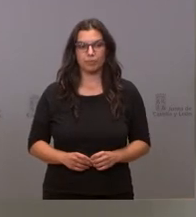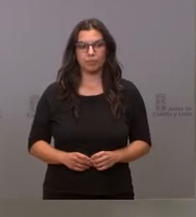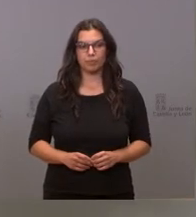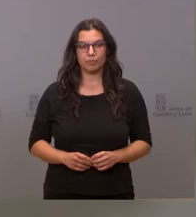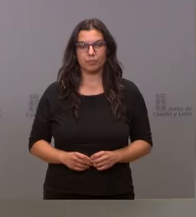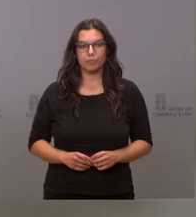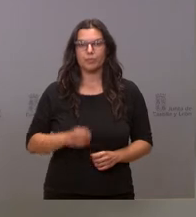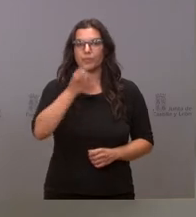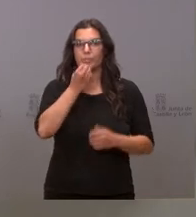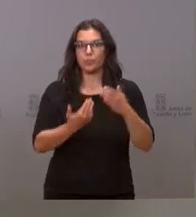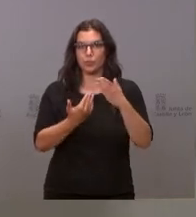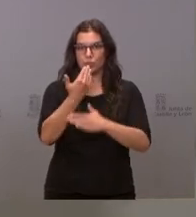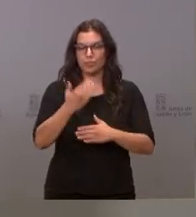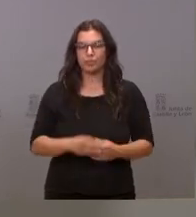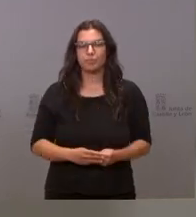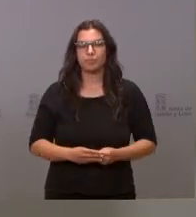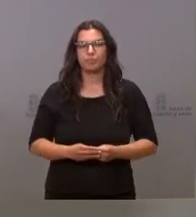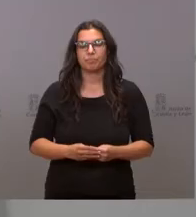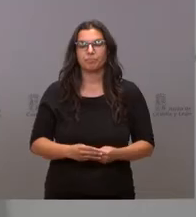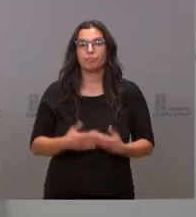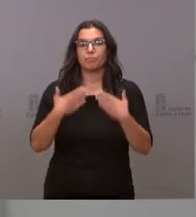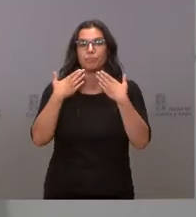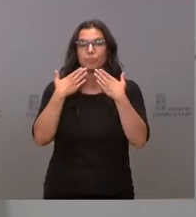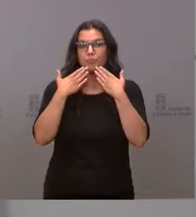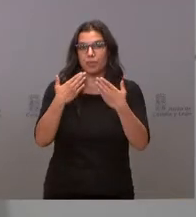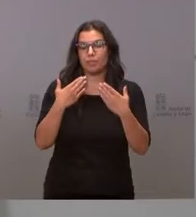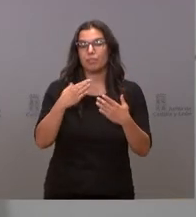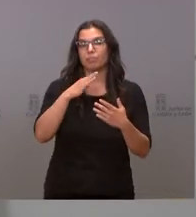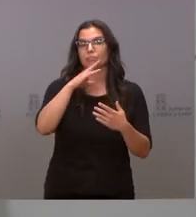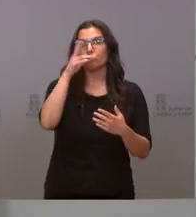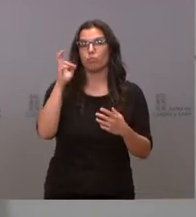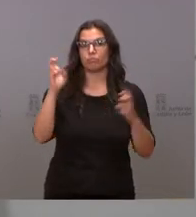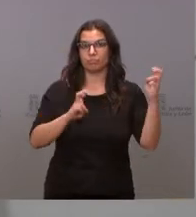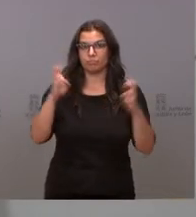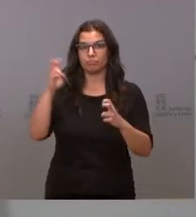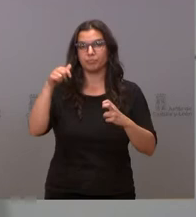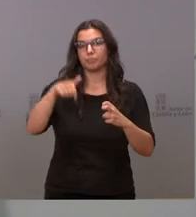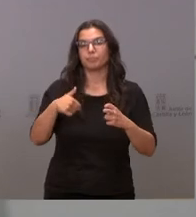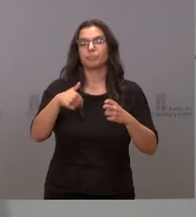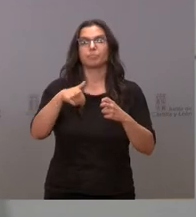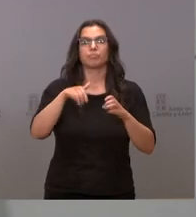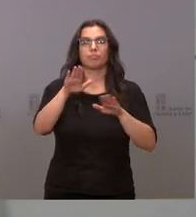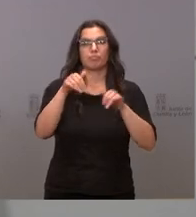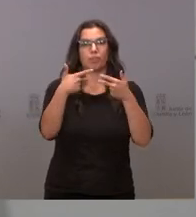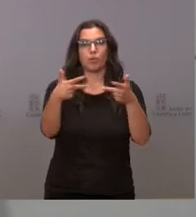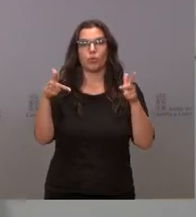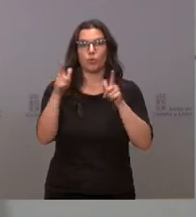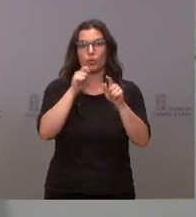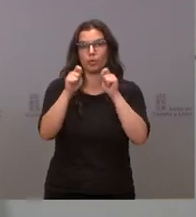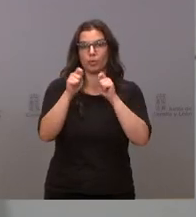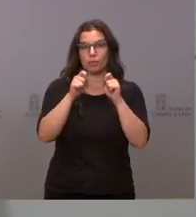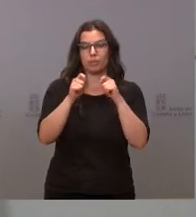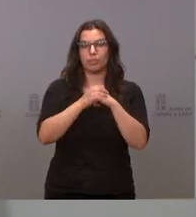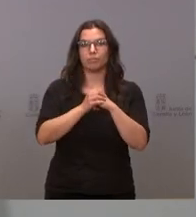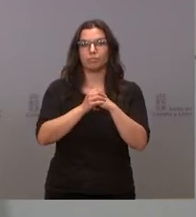Muy buenos días, muchas gracias por asistir a esta rueda de prensa. Vamos a hacer balance del